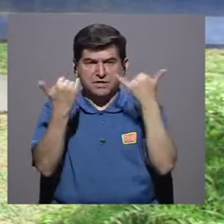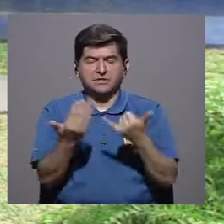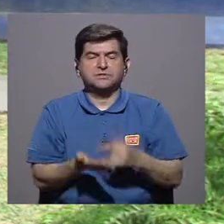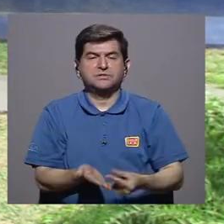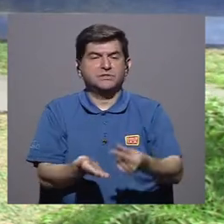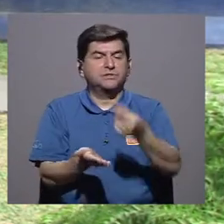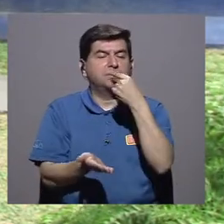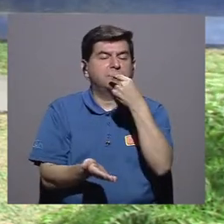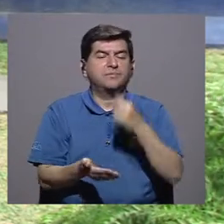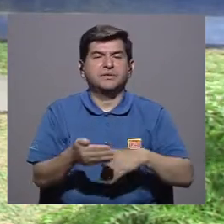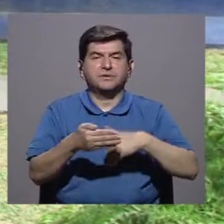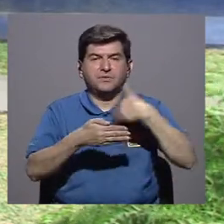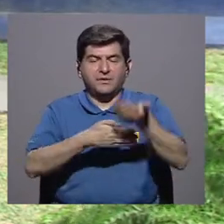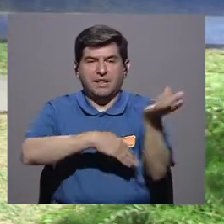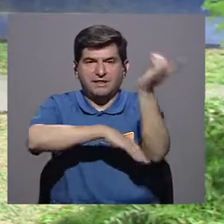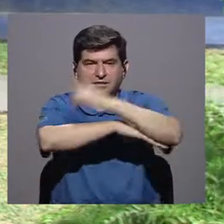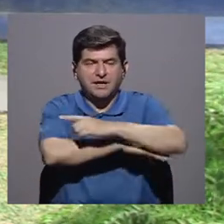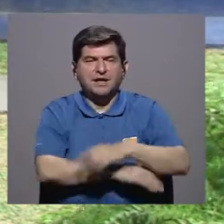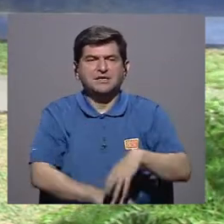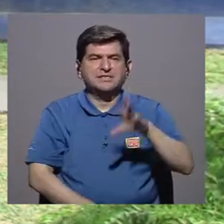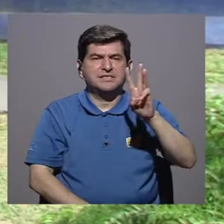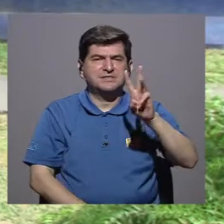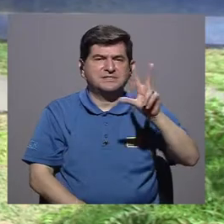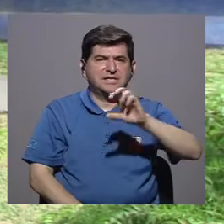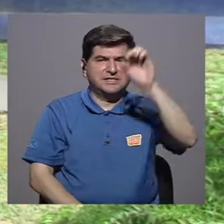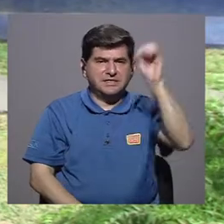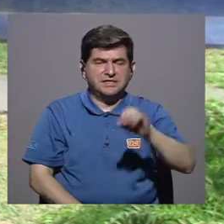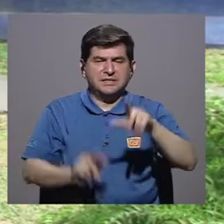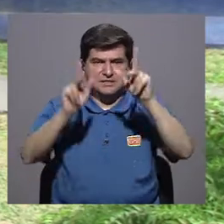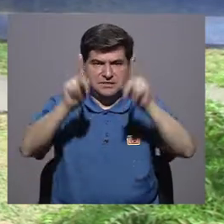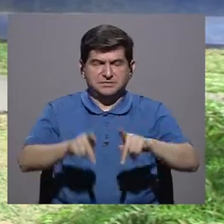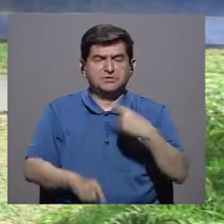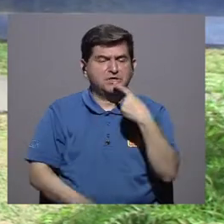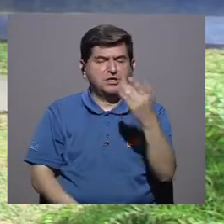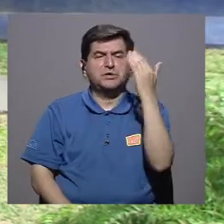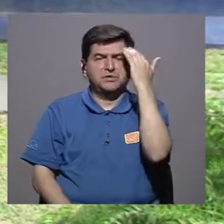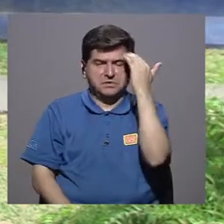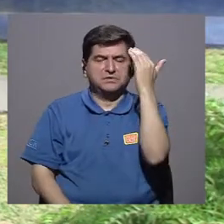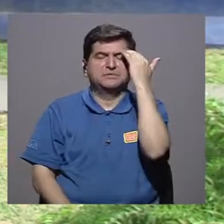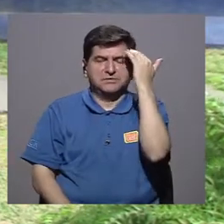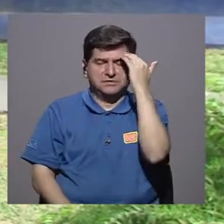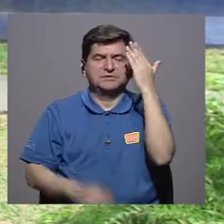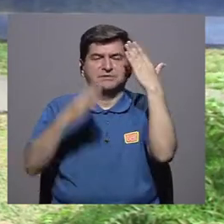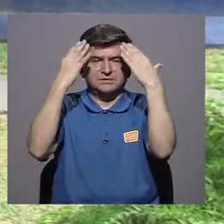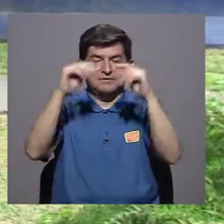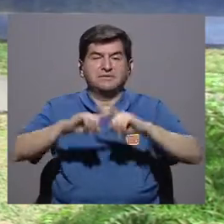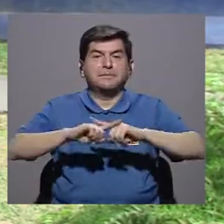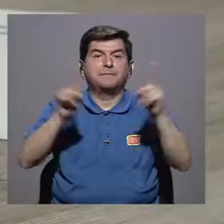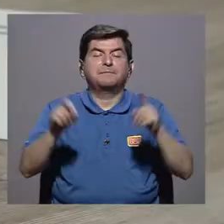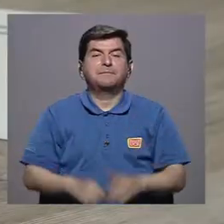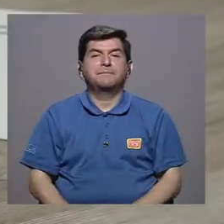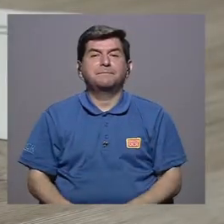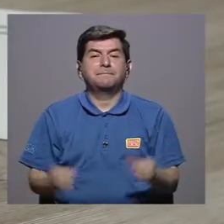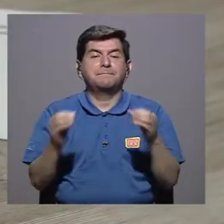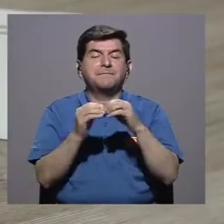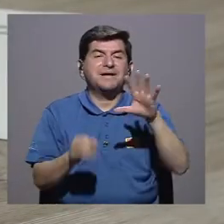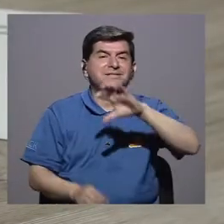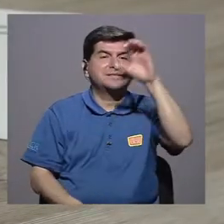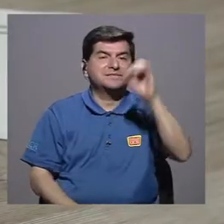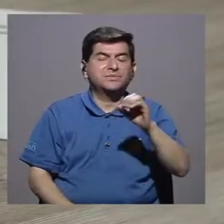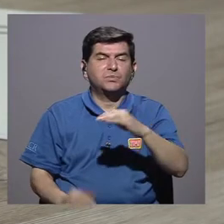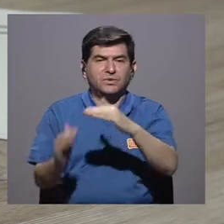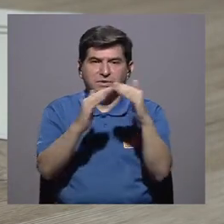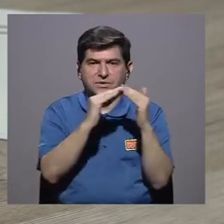día después. Más o menos un 63% de la población dijo que conocía el dato, pero más del 50% de la